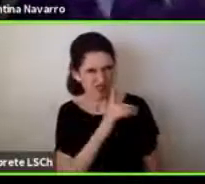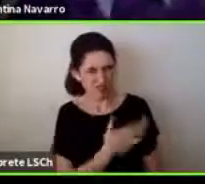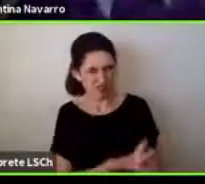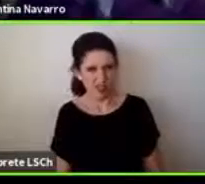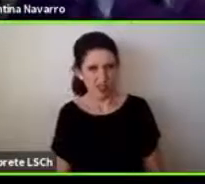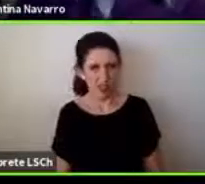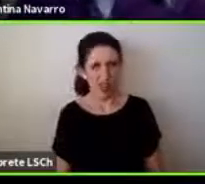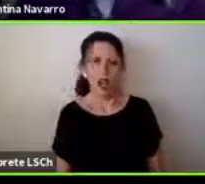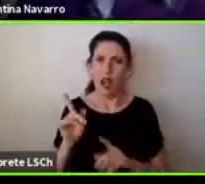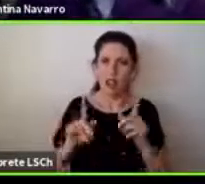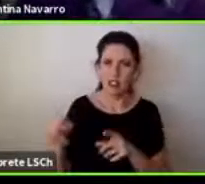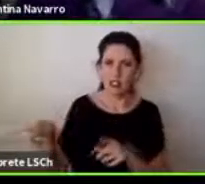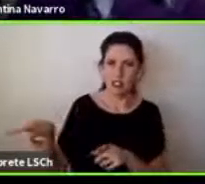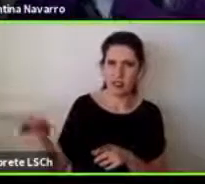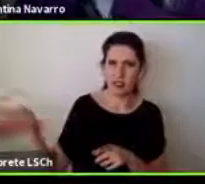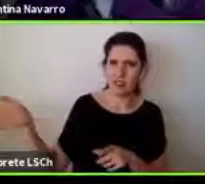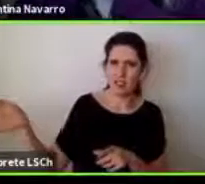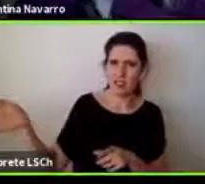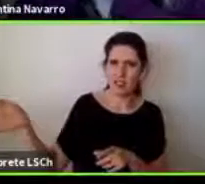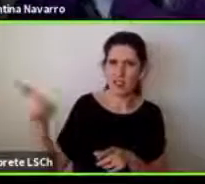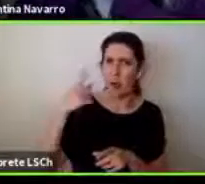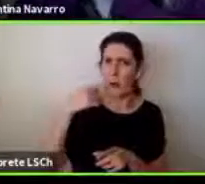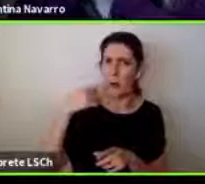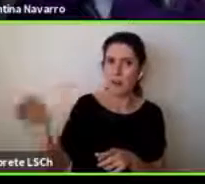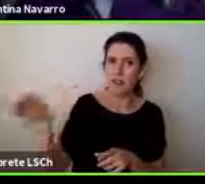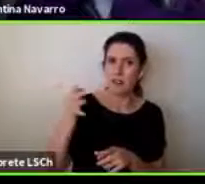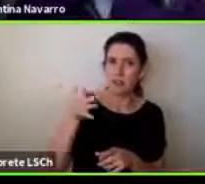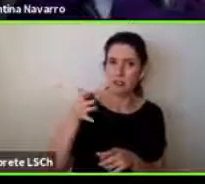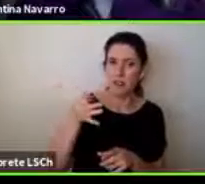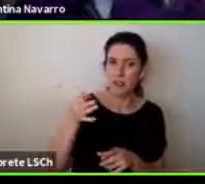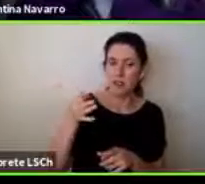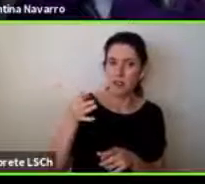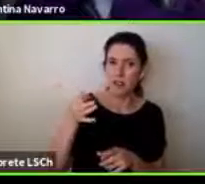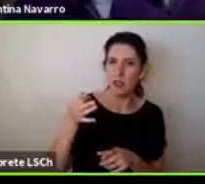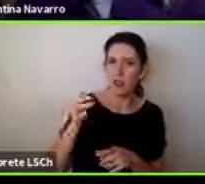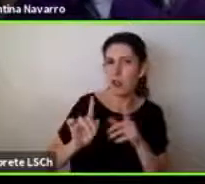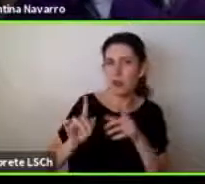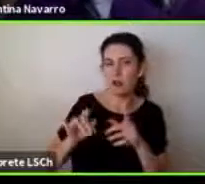nosotras como que decíamos uy como no se nos ocurrió si no sé